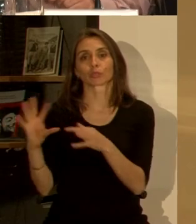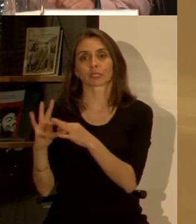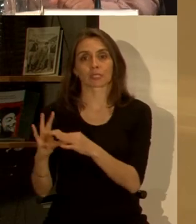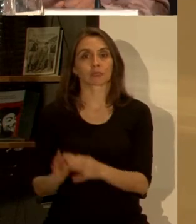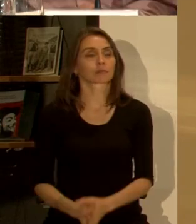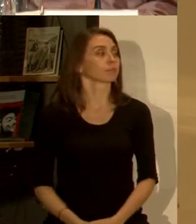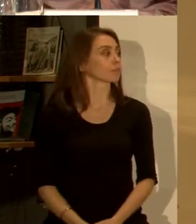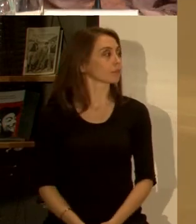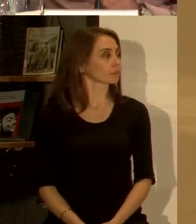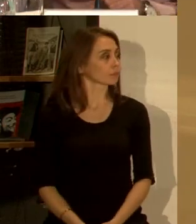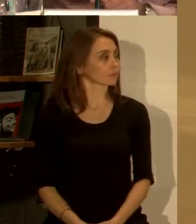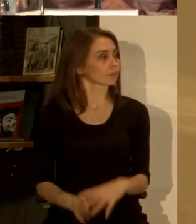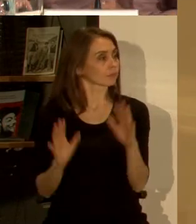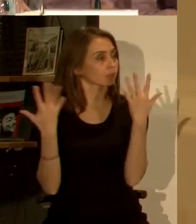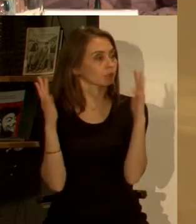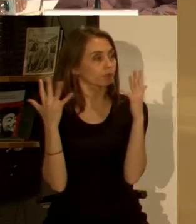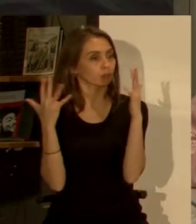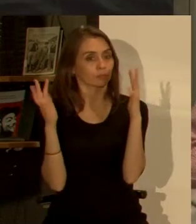gracias muchas gracias